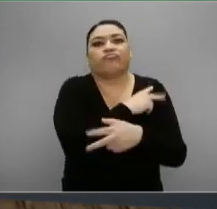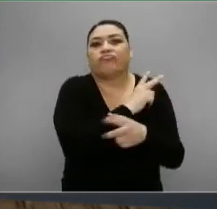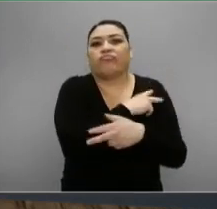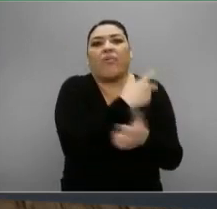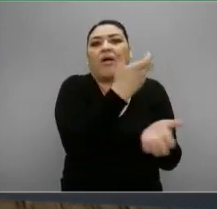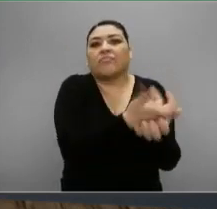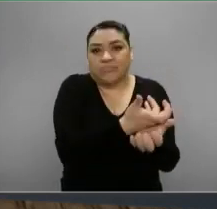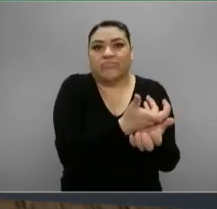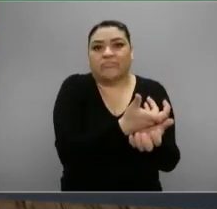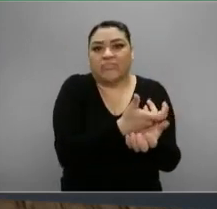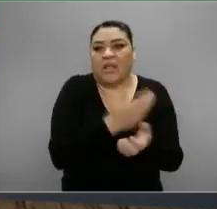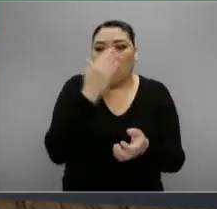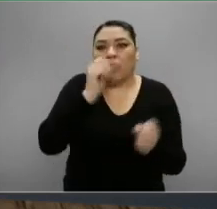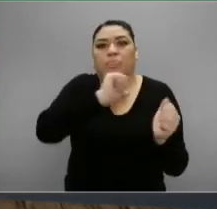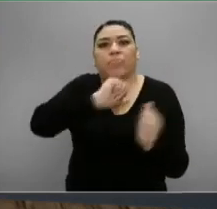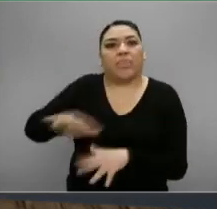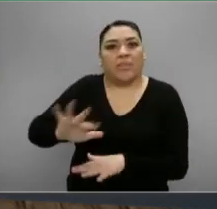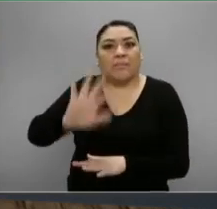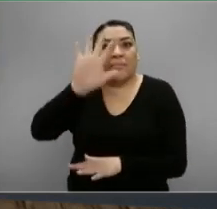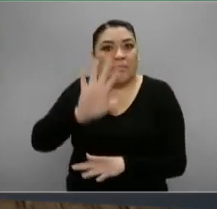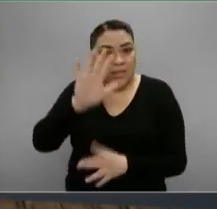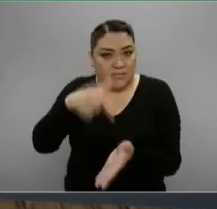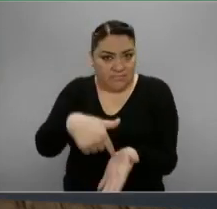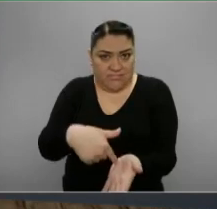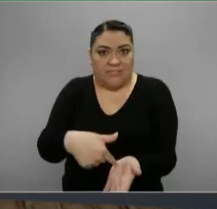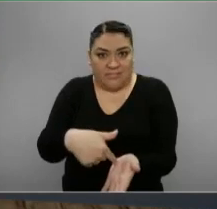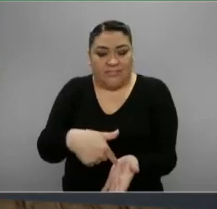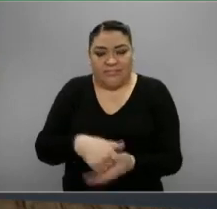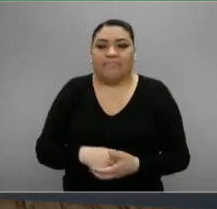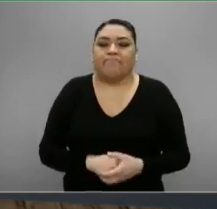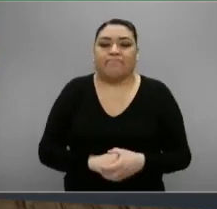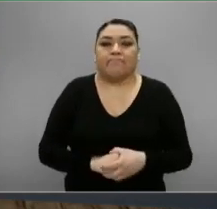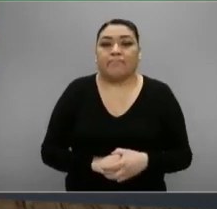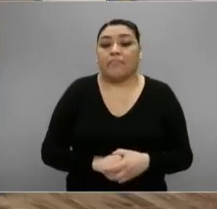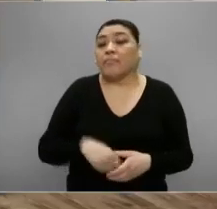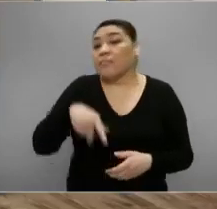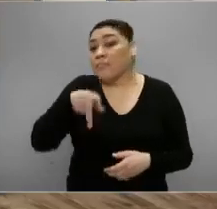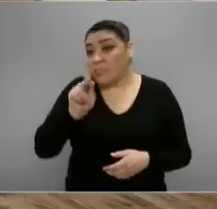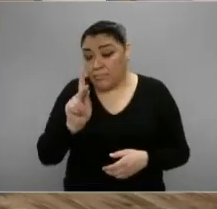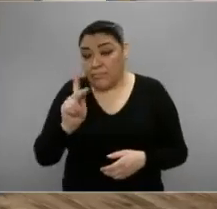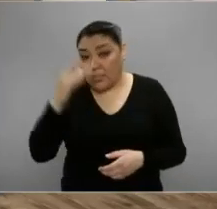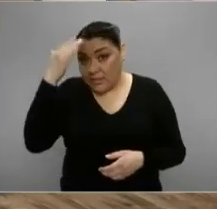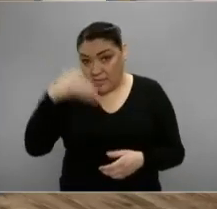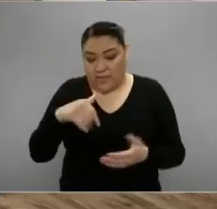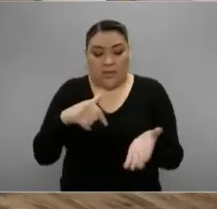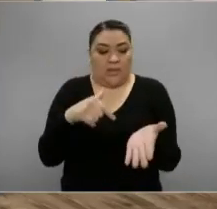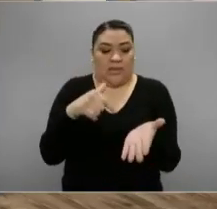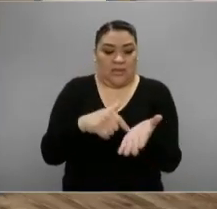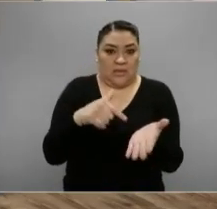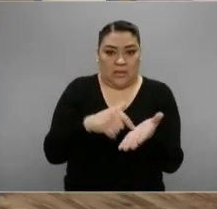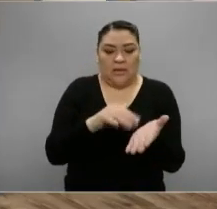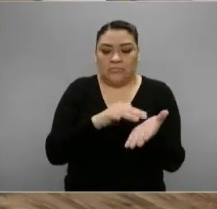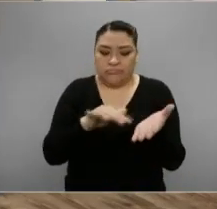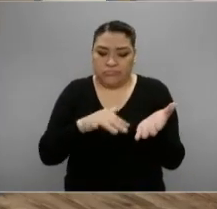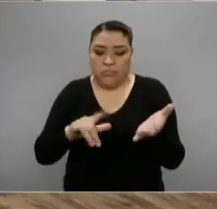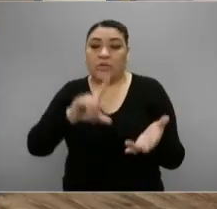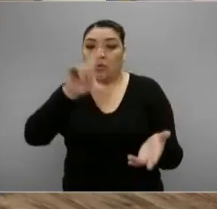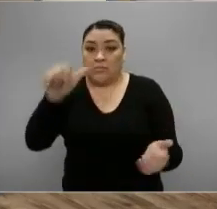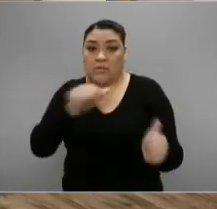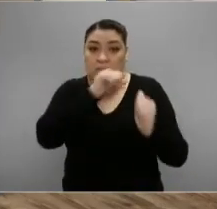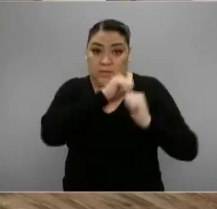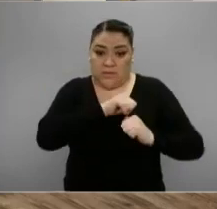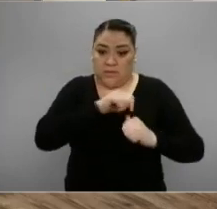dejado solos según esta misma denuncia. Bueno, pues, pero un poco más tarde la